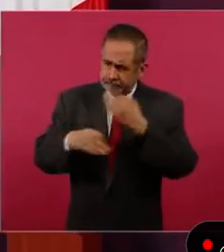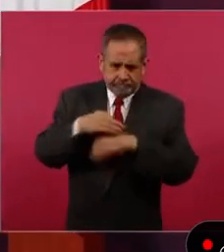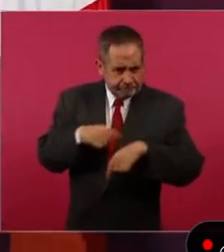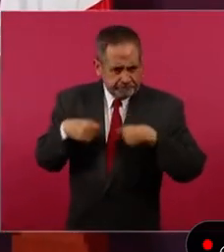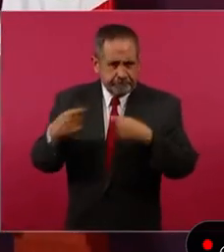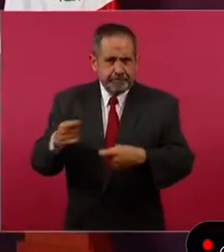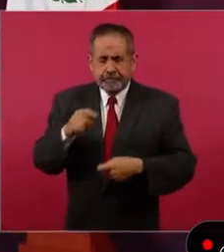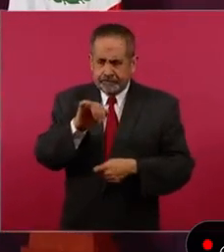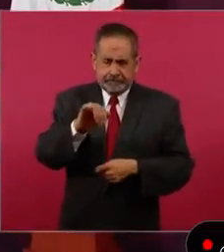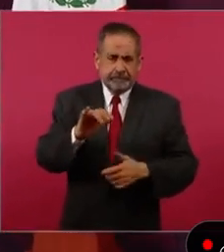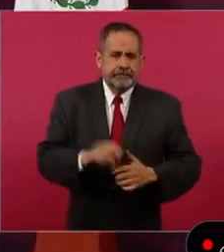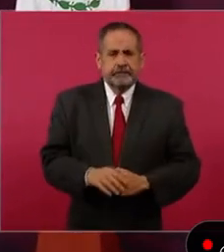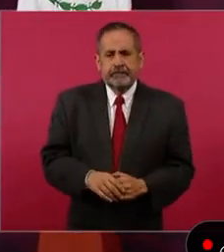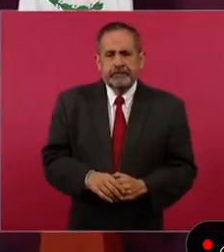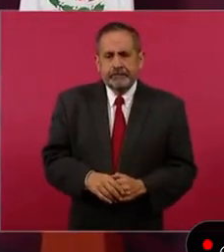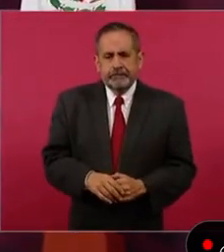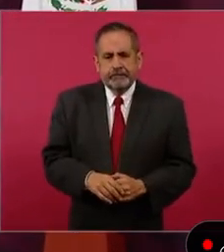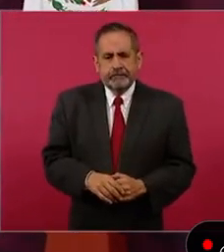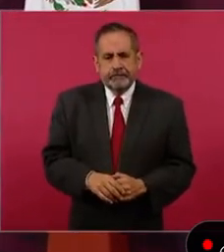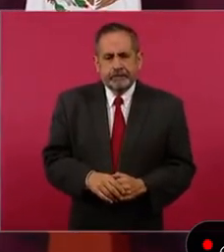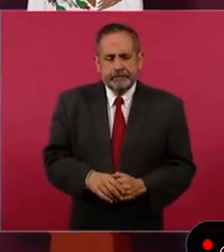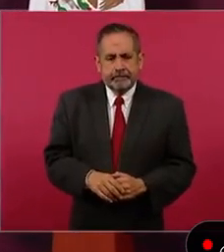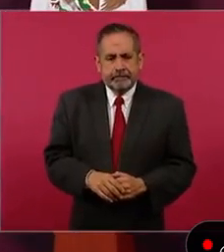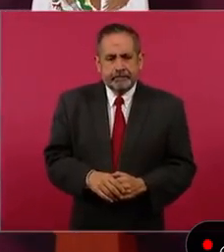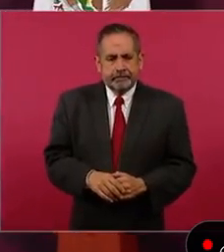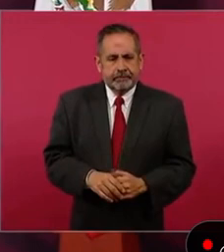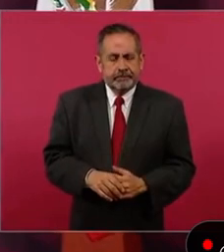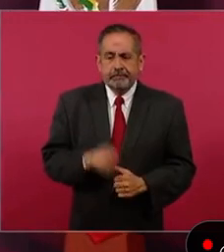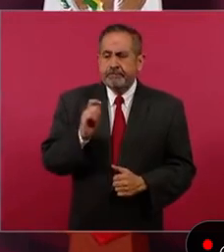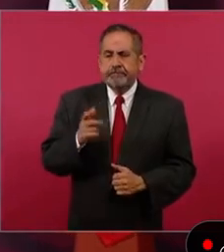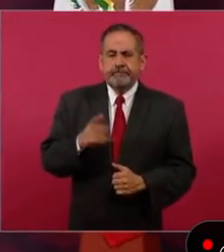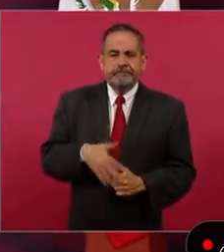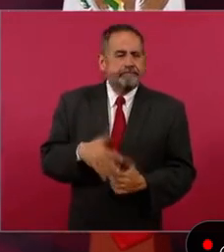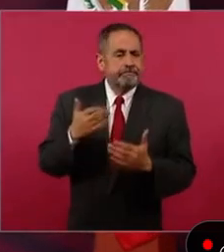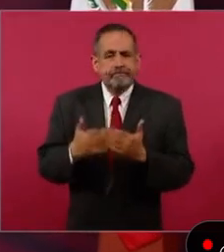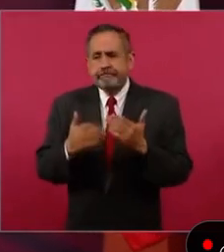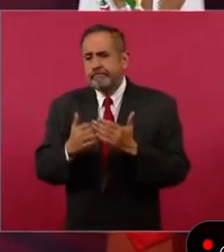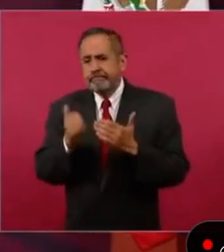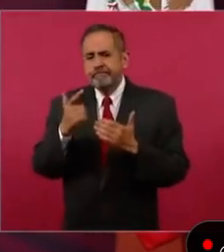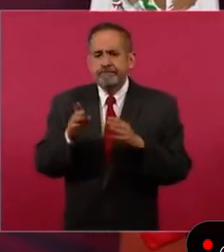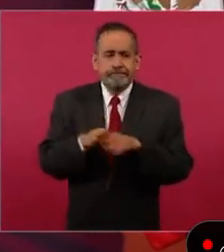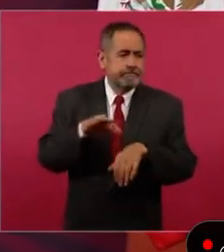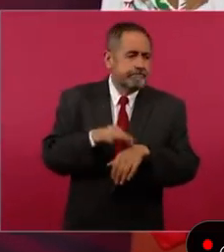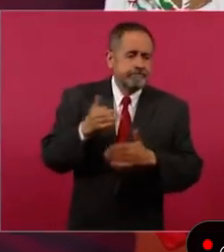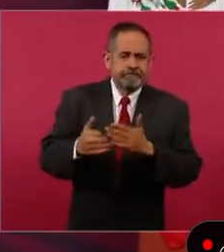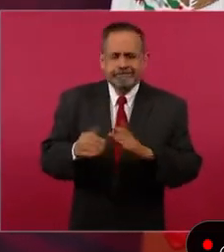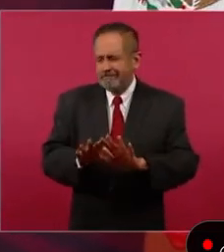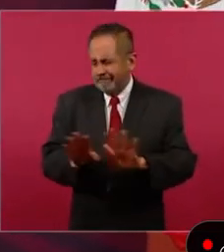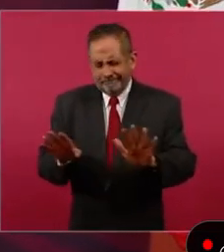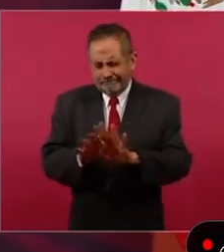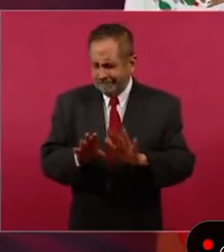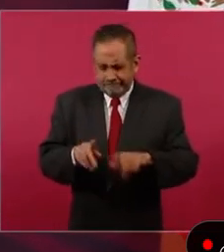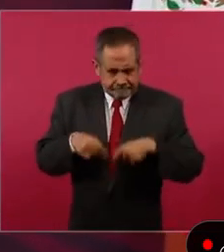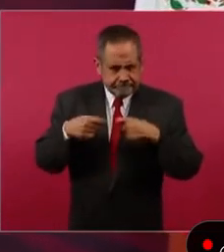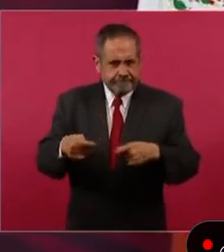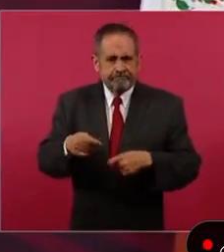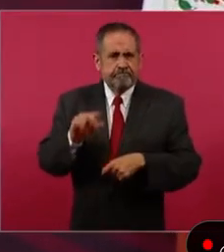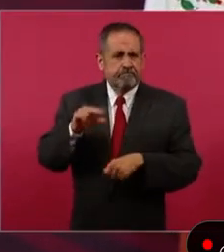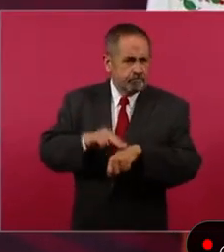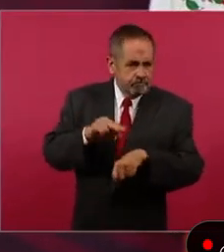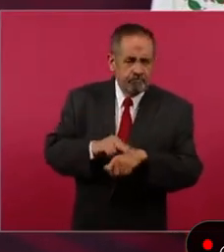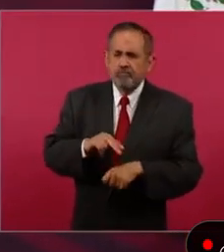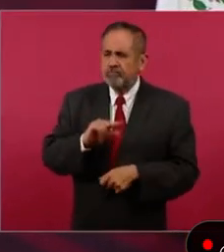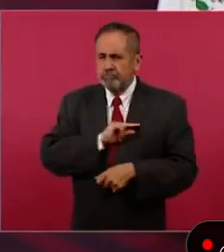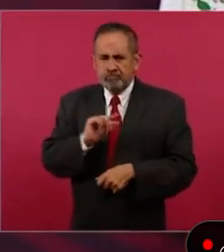sin que falten medicamentos, médicos, especialistas